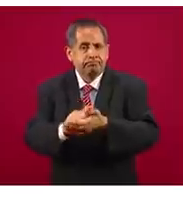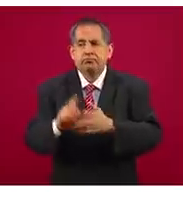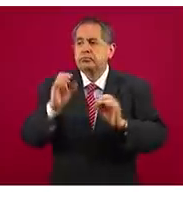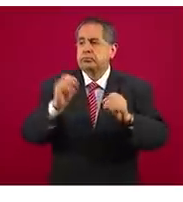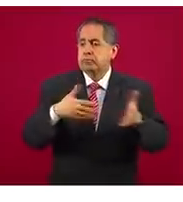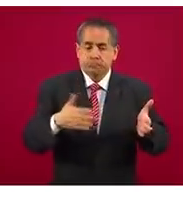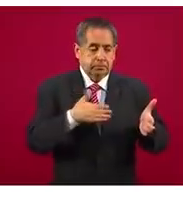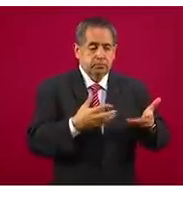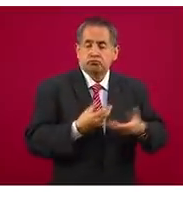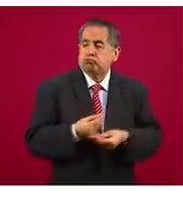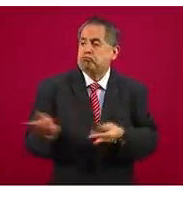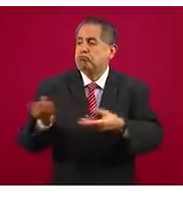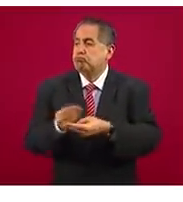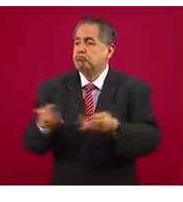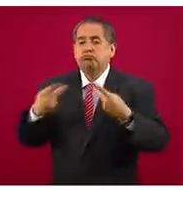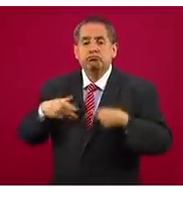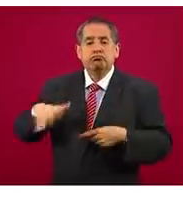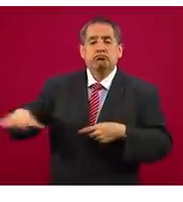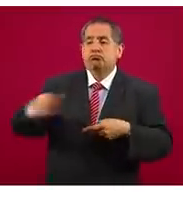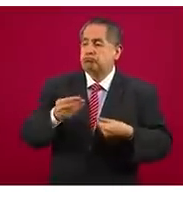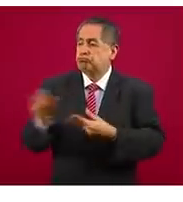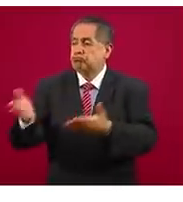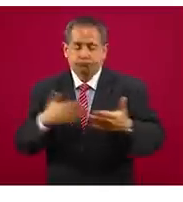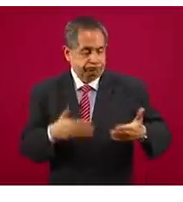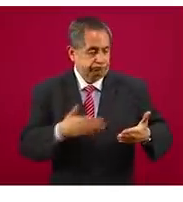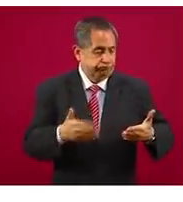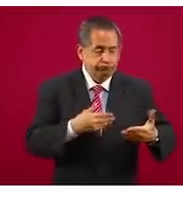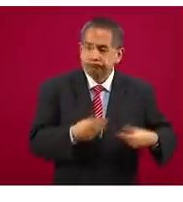auxiliar a la ciudadanía,